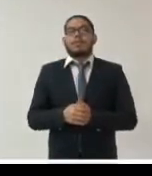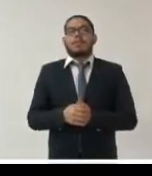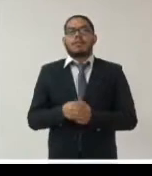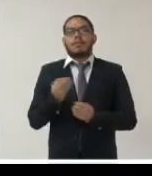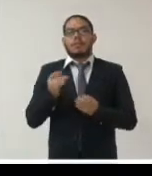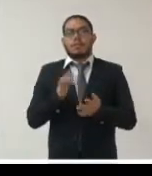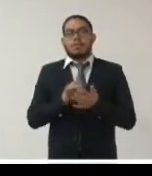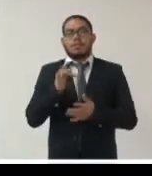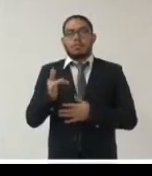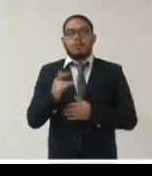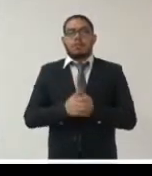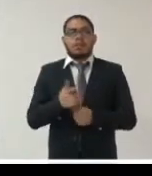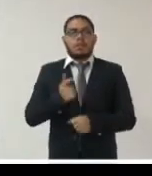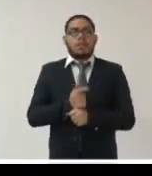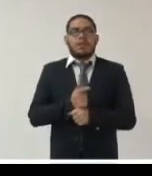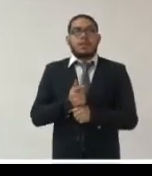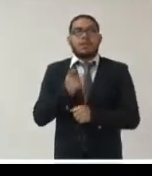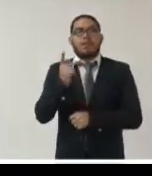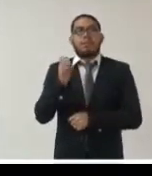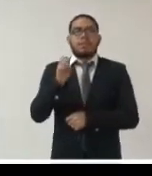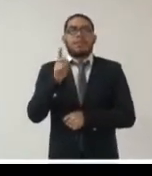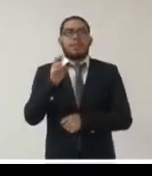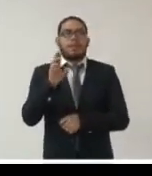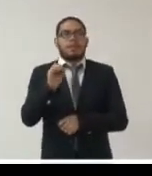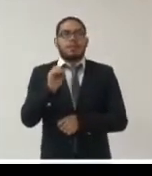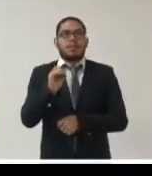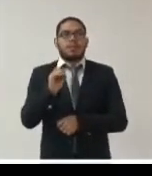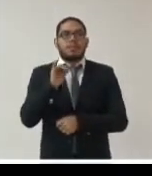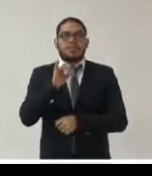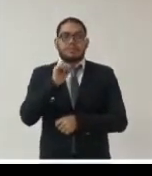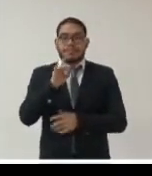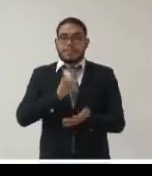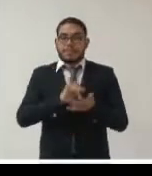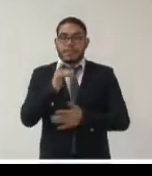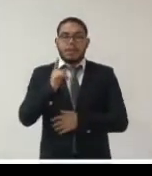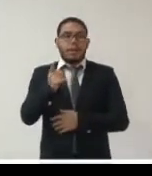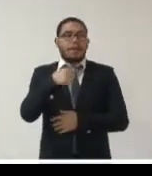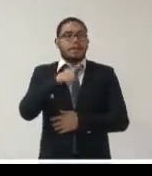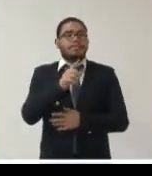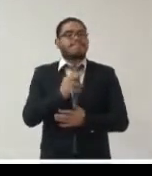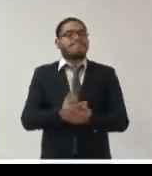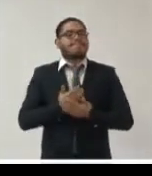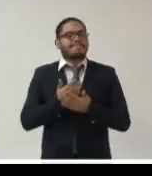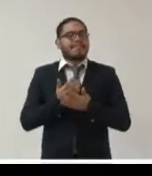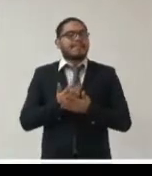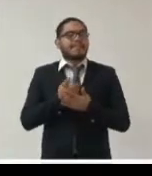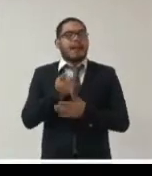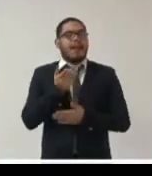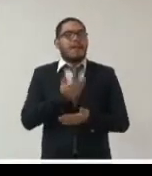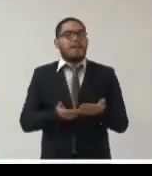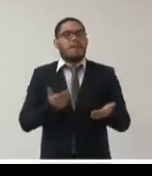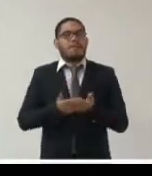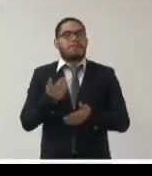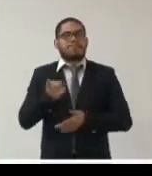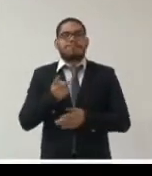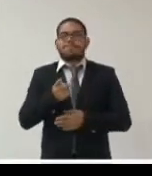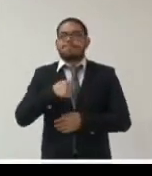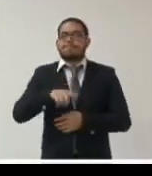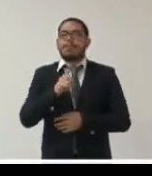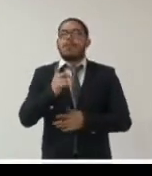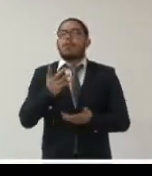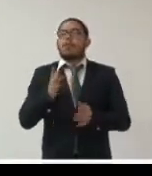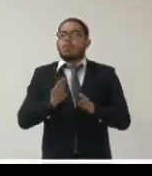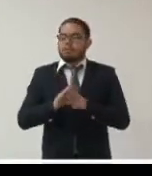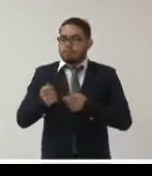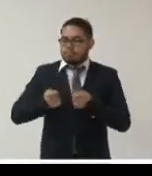muchas gracias licenciado pedro isaac agradecemos a nuestra audiencia la espera ahora es momento de iniciar con el panel estrategias